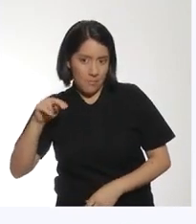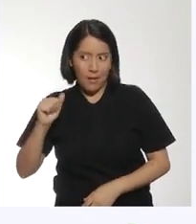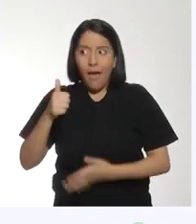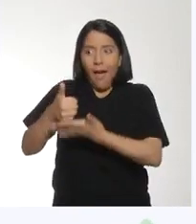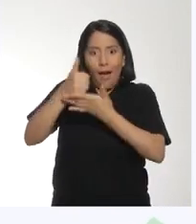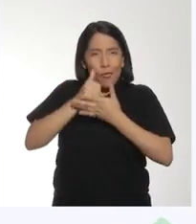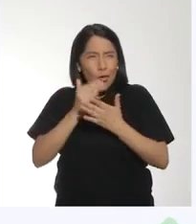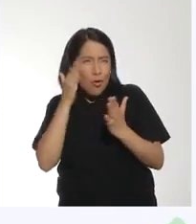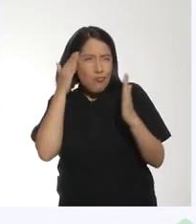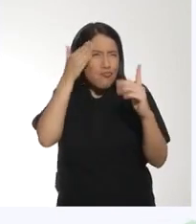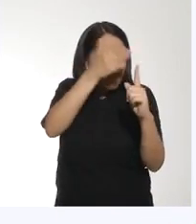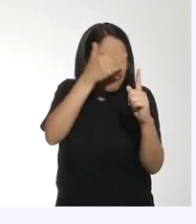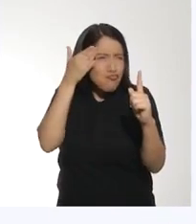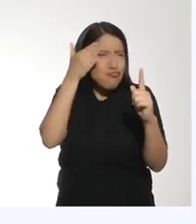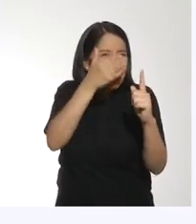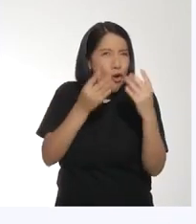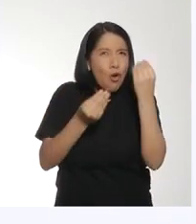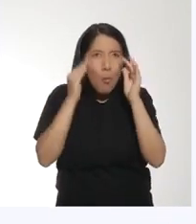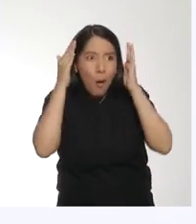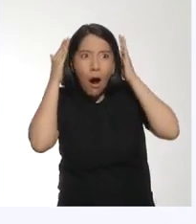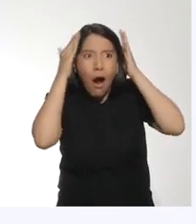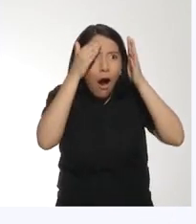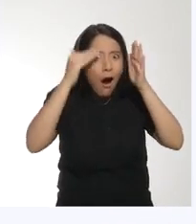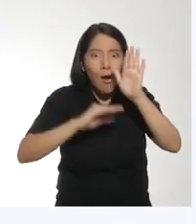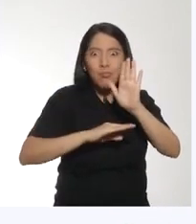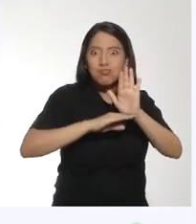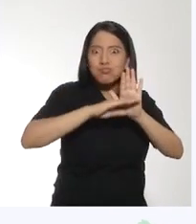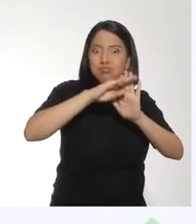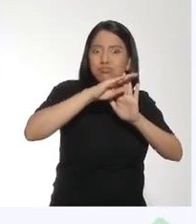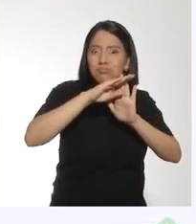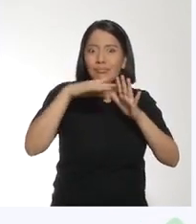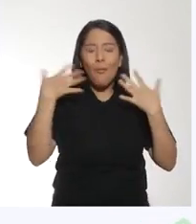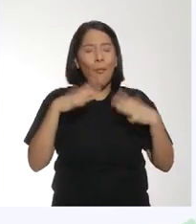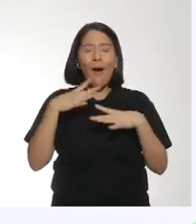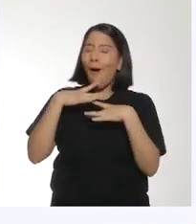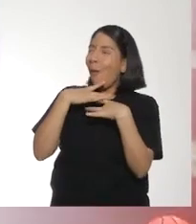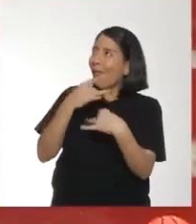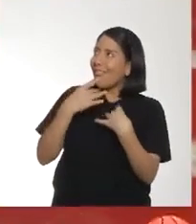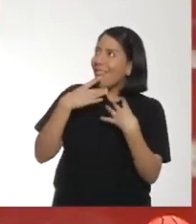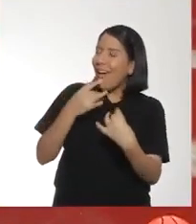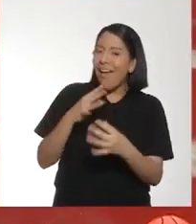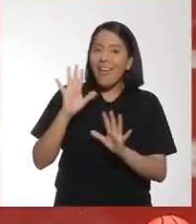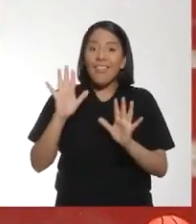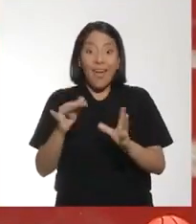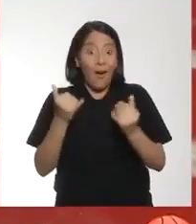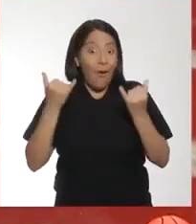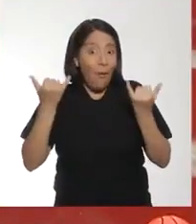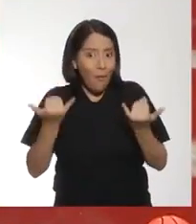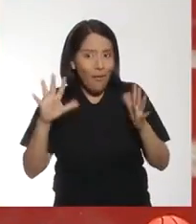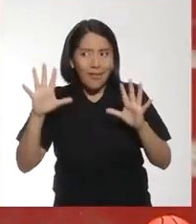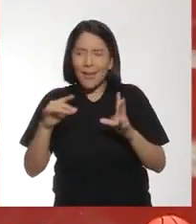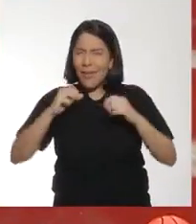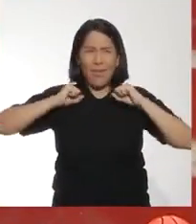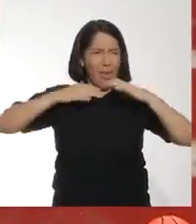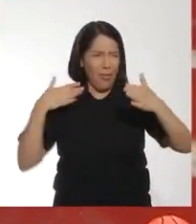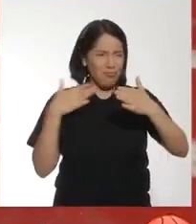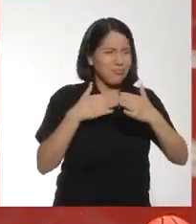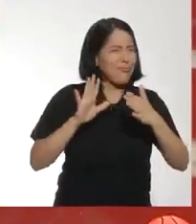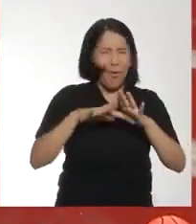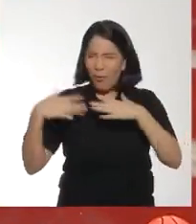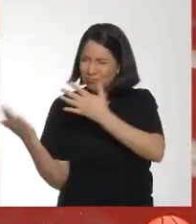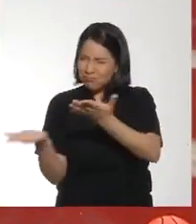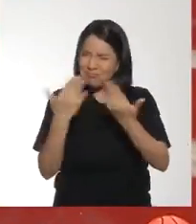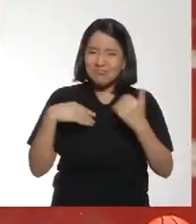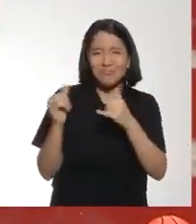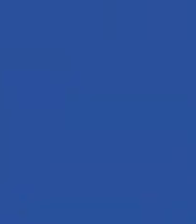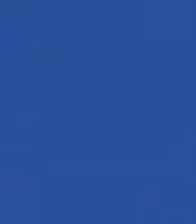comprometidos con lo que hacemos y también mejora los niveles de atención y concentración. ¡Qué interesante todo eso! Ahora sí, nada nos podrá detener.